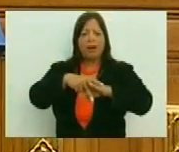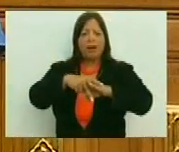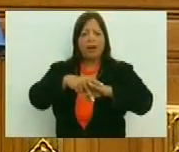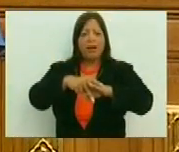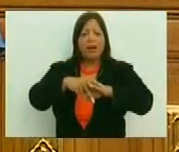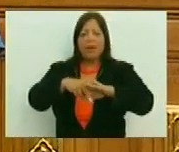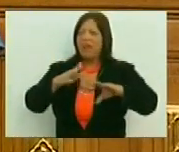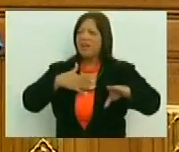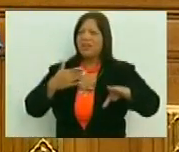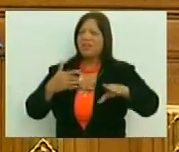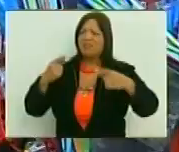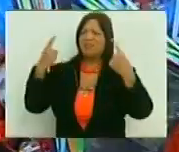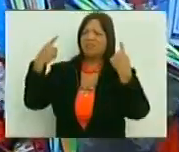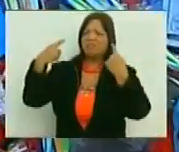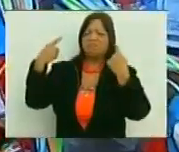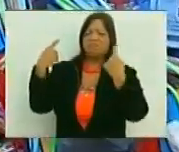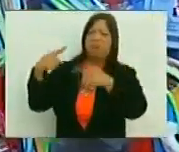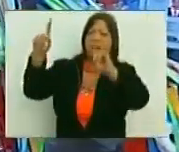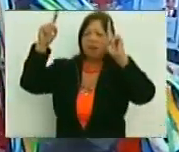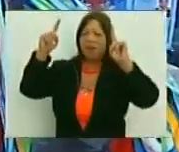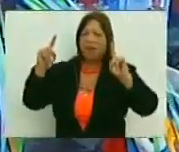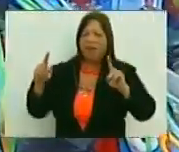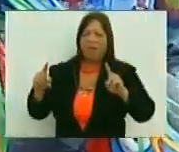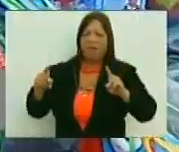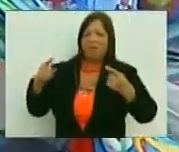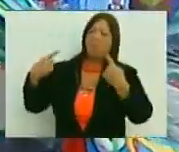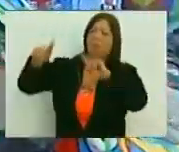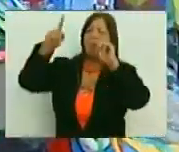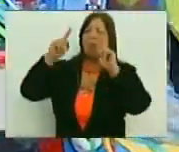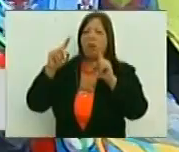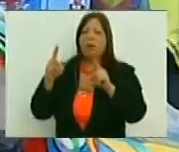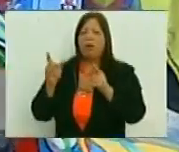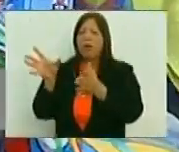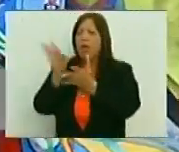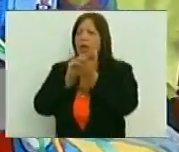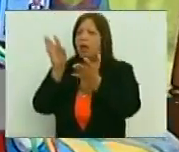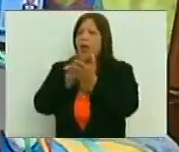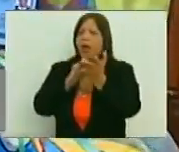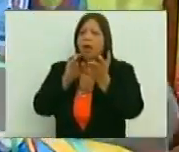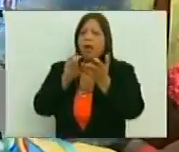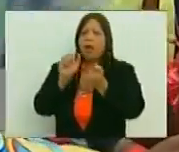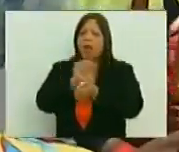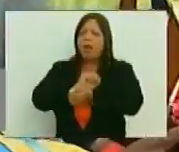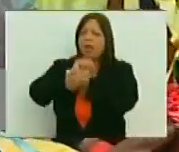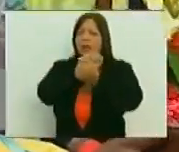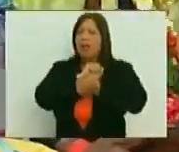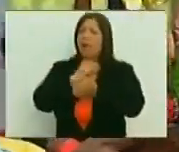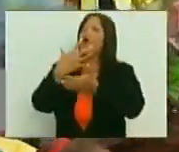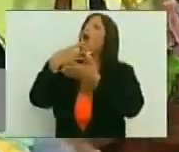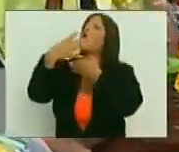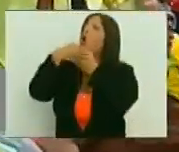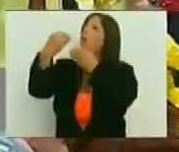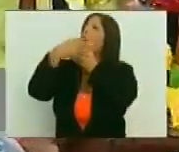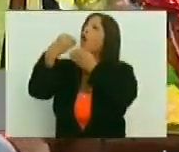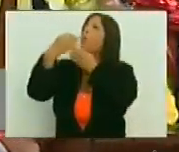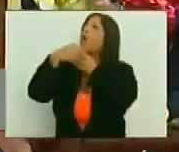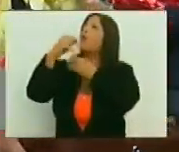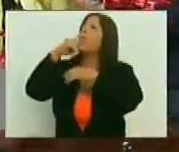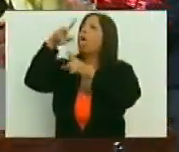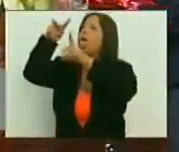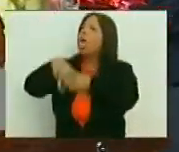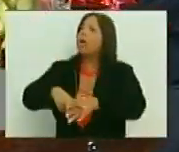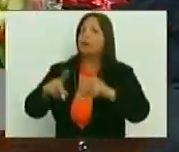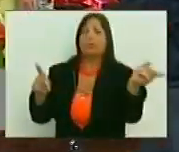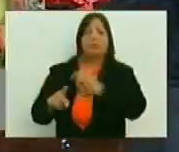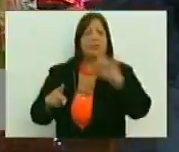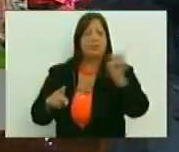amo, ya no quiere, no, no, ya quiere ser como el amo, no quiere aboir la esclavitud, sino ser como el amo, ¿por